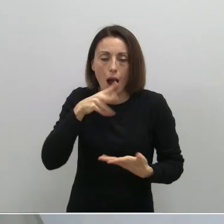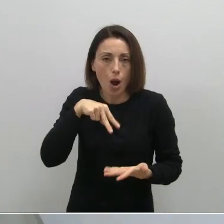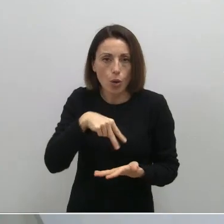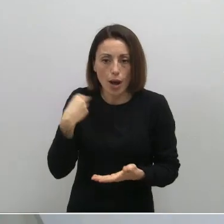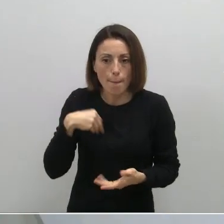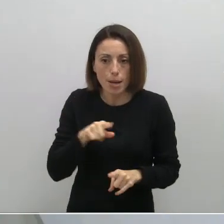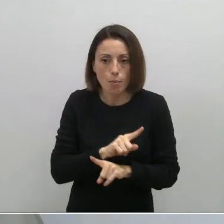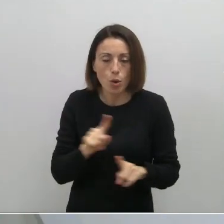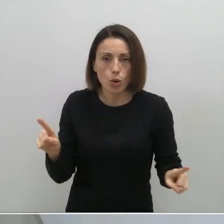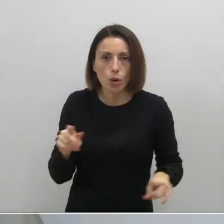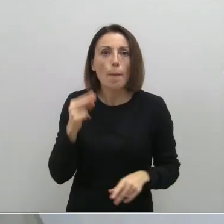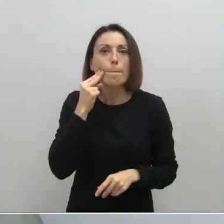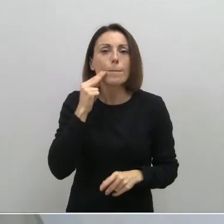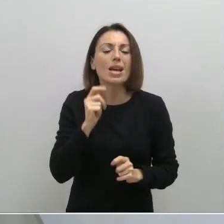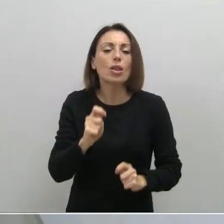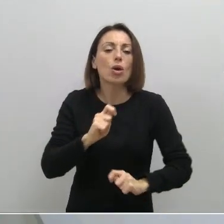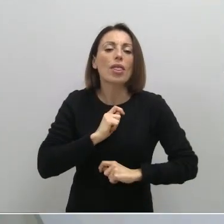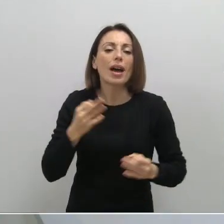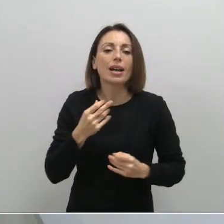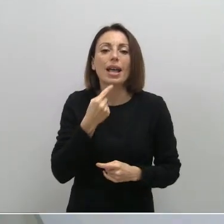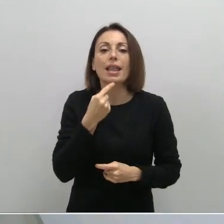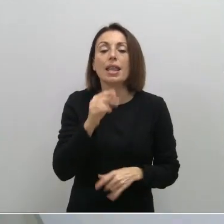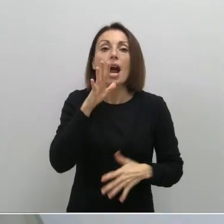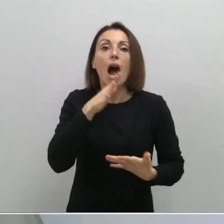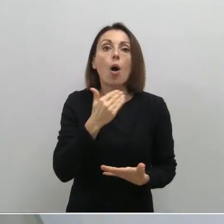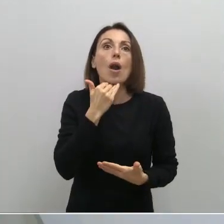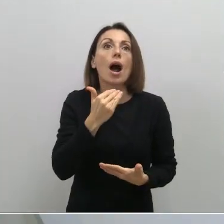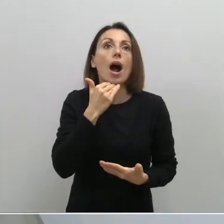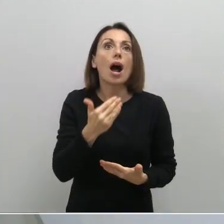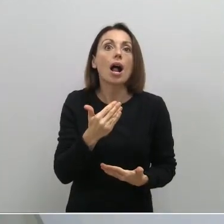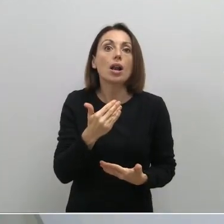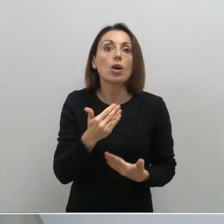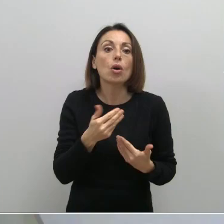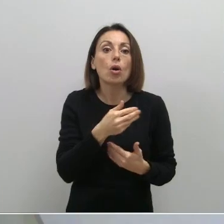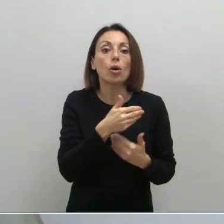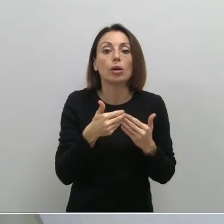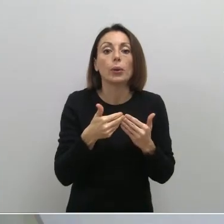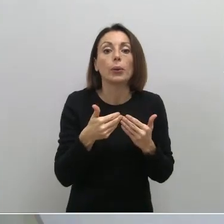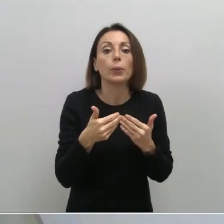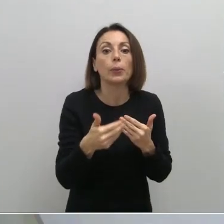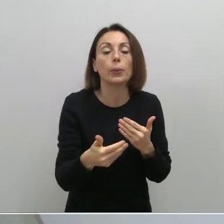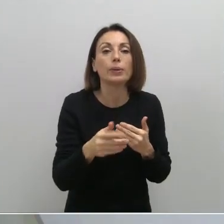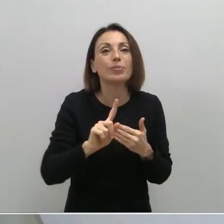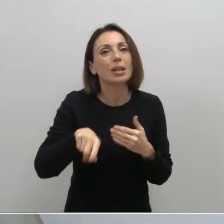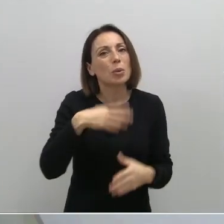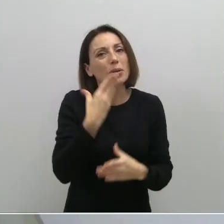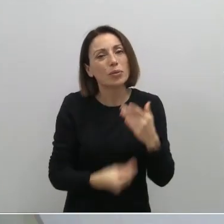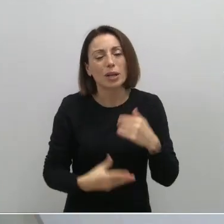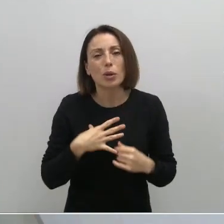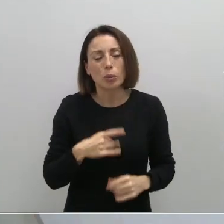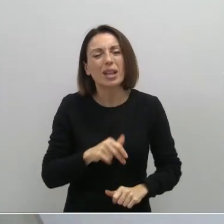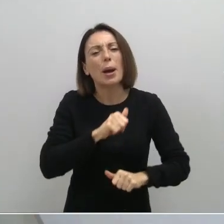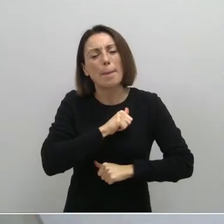ahora y el miedo que nos da es decir ahora lo que hay que hacer dentro de tres semanas, entonces hay que esperar.